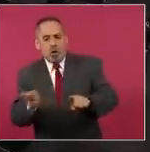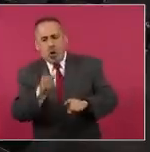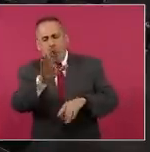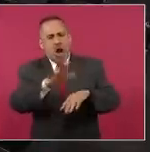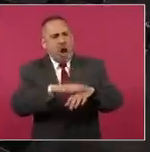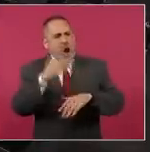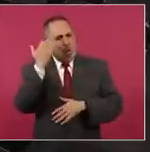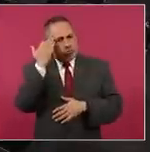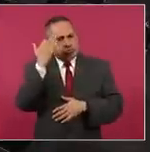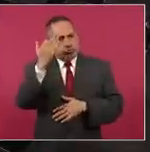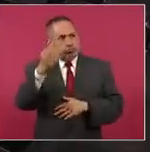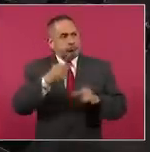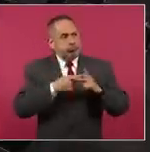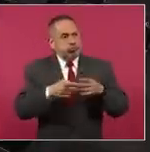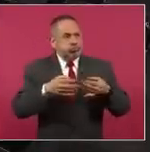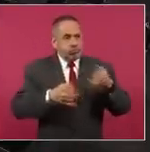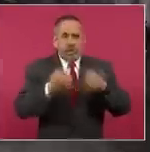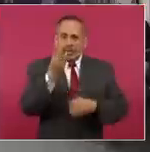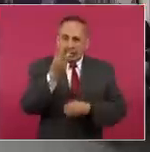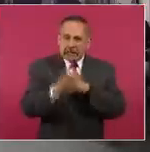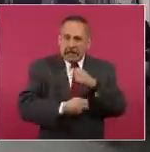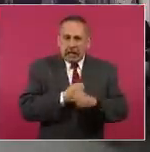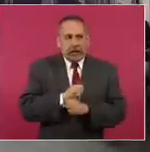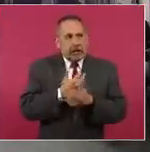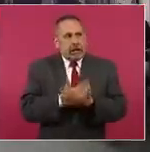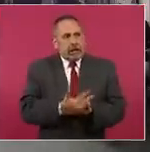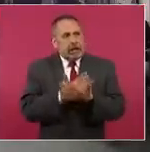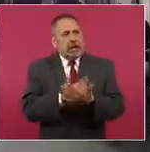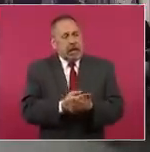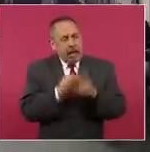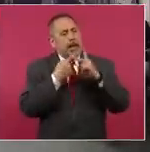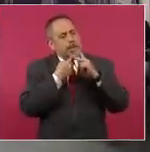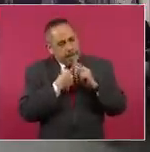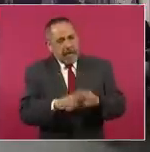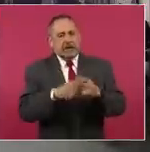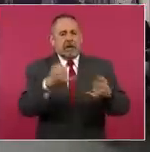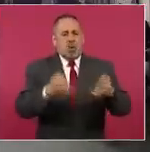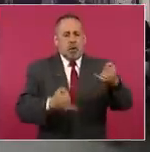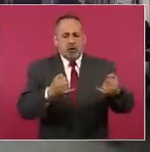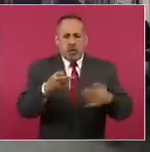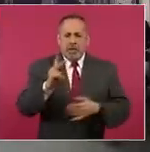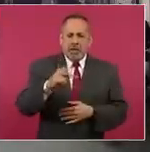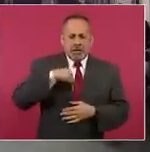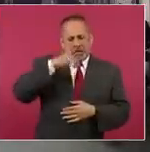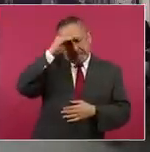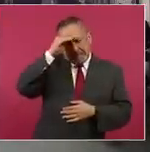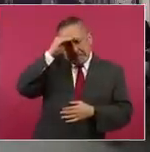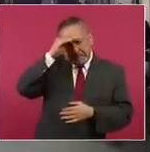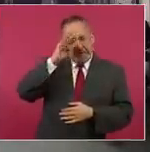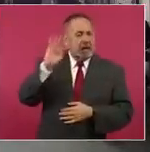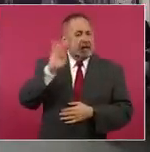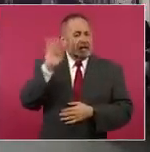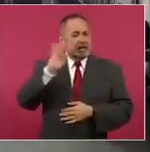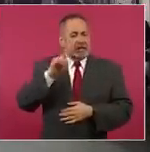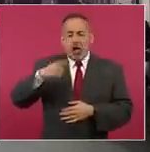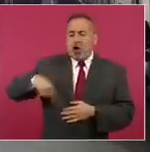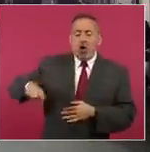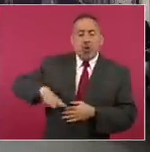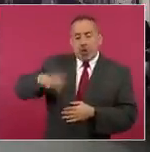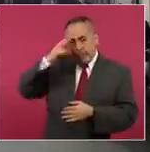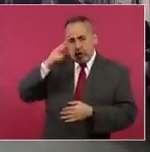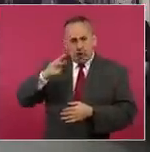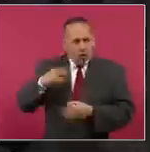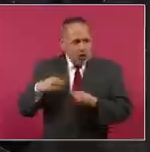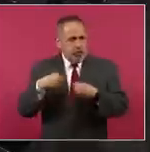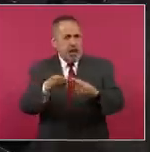mucho en iniciar el proceso, fueron tres años. Pero preguntarle si en algún momento hubo, por supuesto, aportación por parte del gobierno mexicano